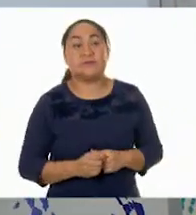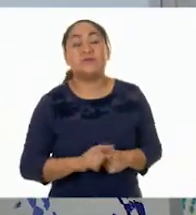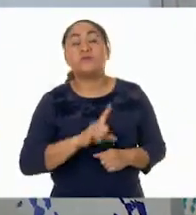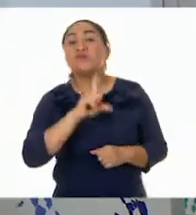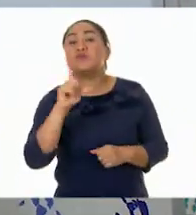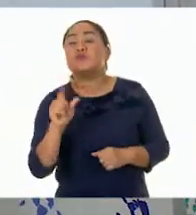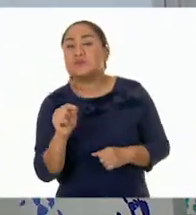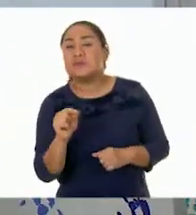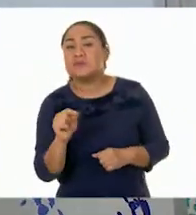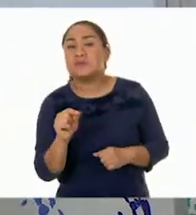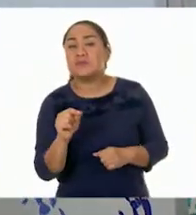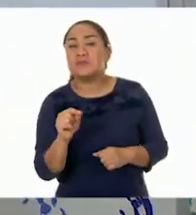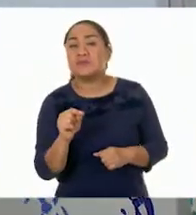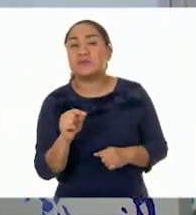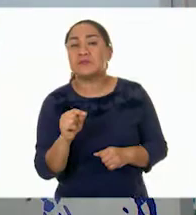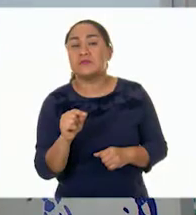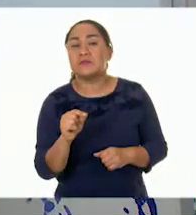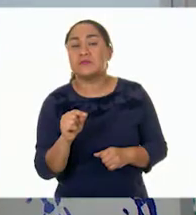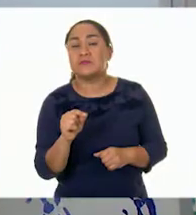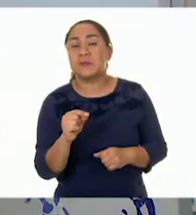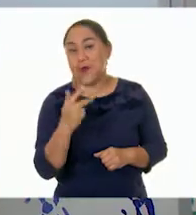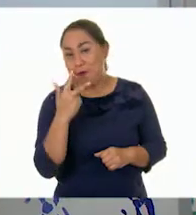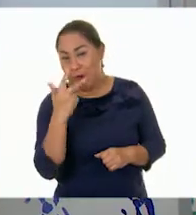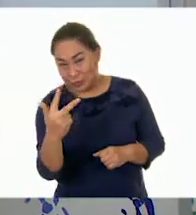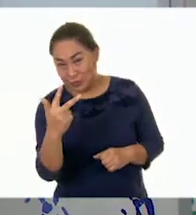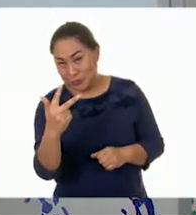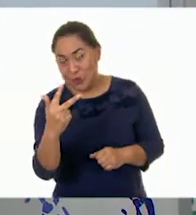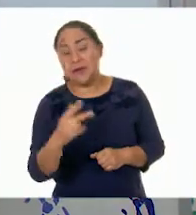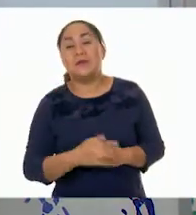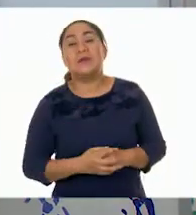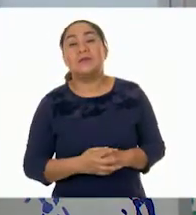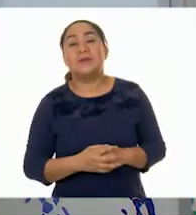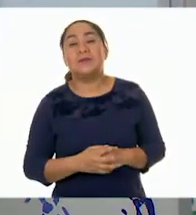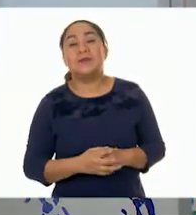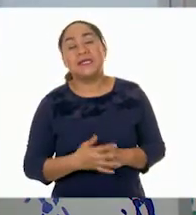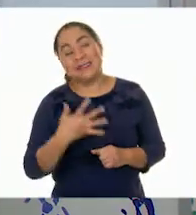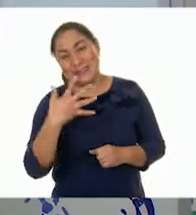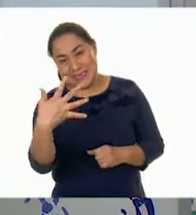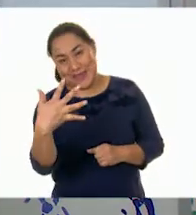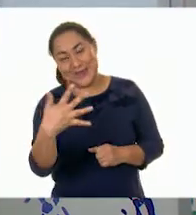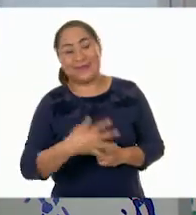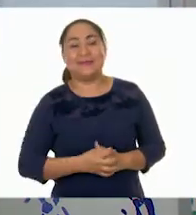Uno de... Ocho. Y uno de cinco.